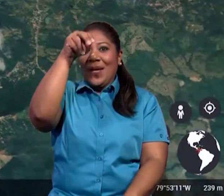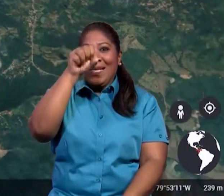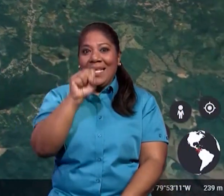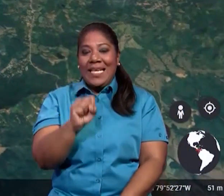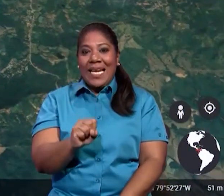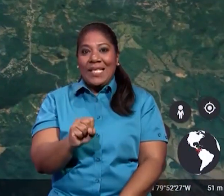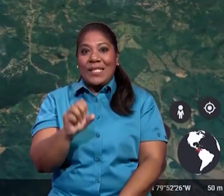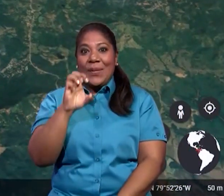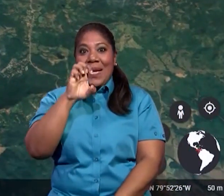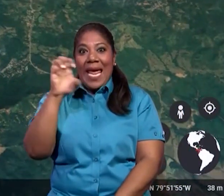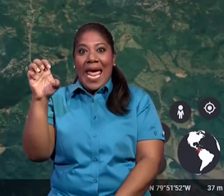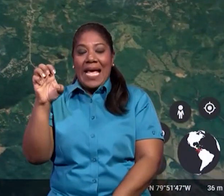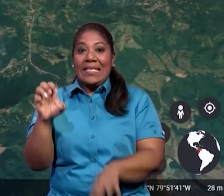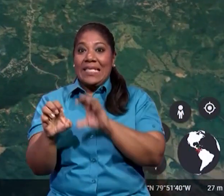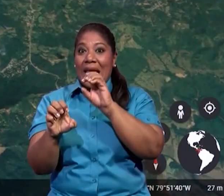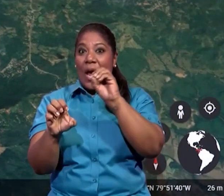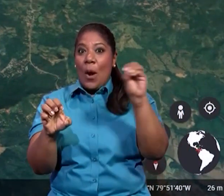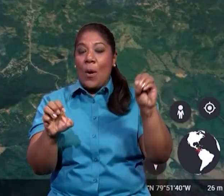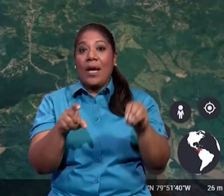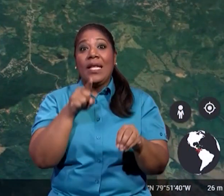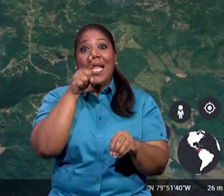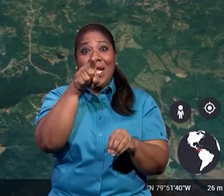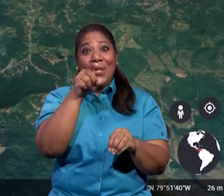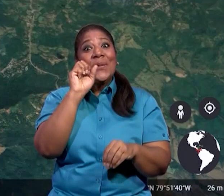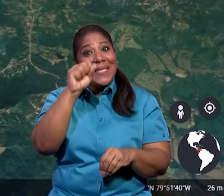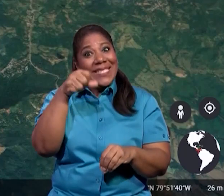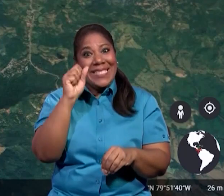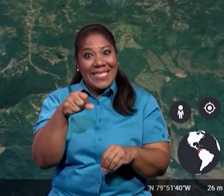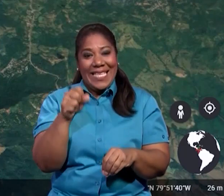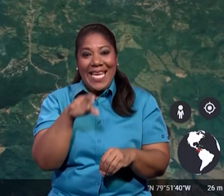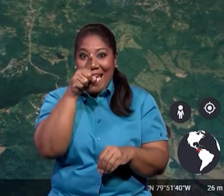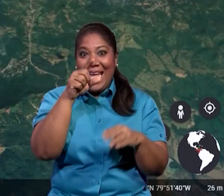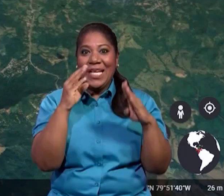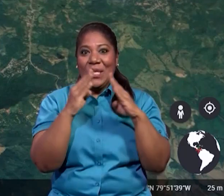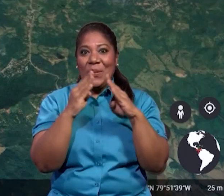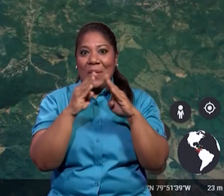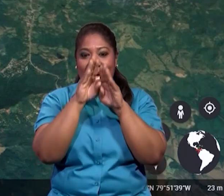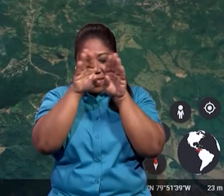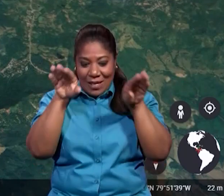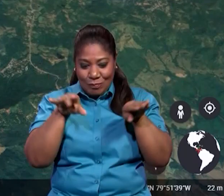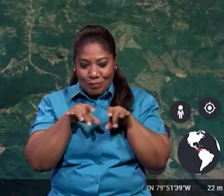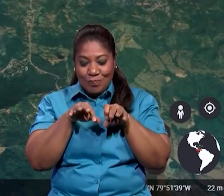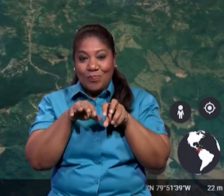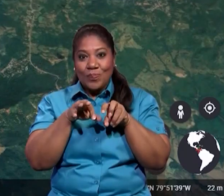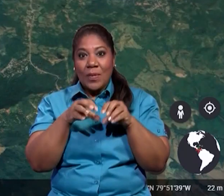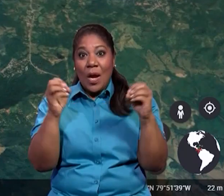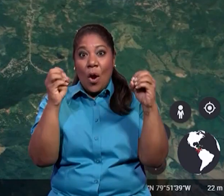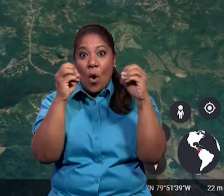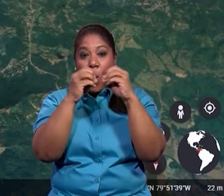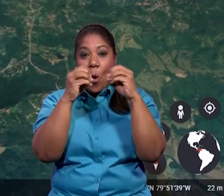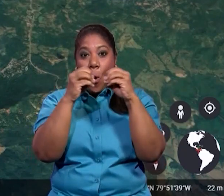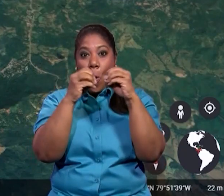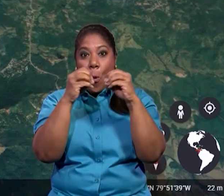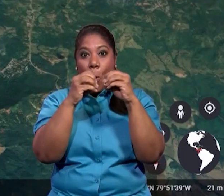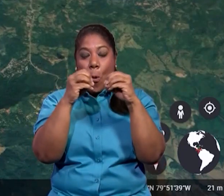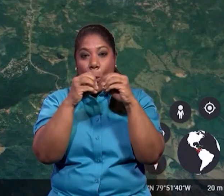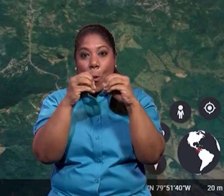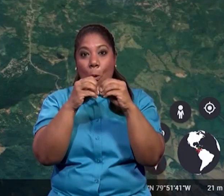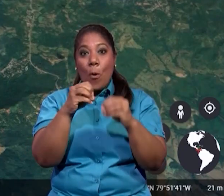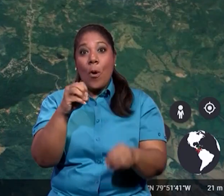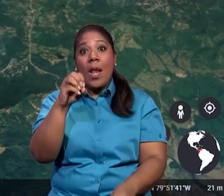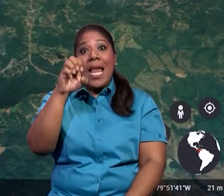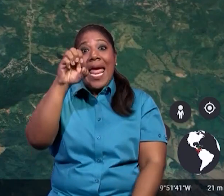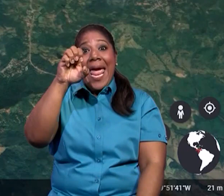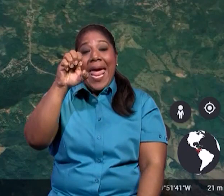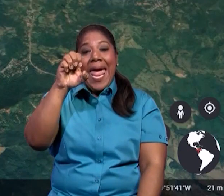también lo pueden hacer desde sus casas. Si ustedes quieren ver en Google Map, pueden ver su